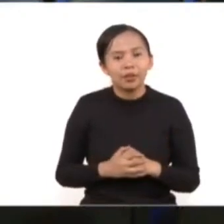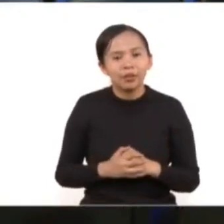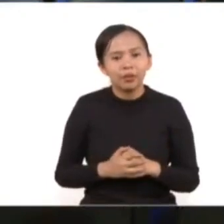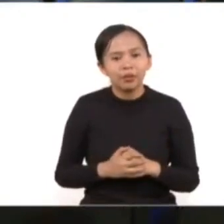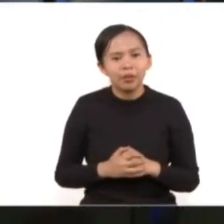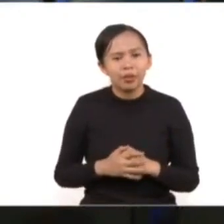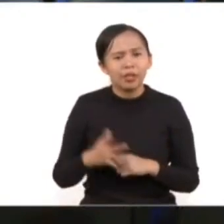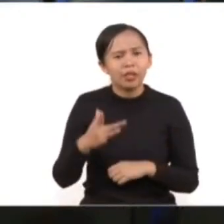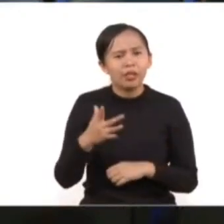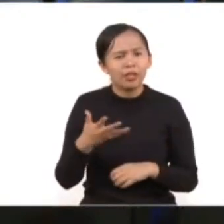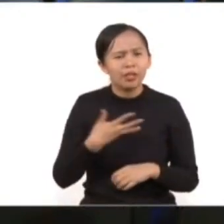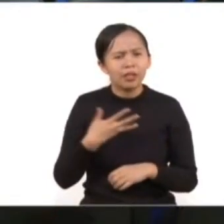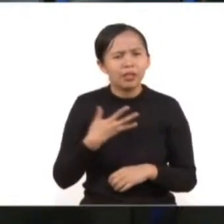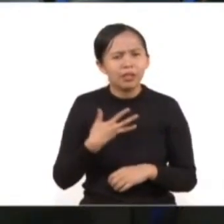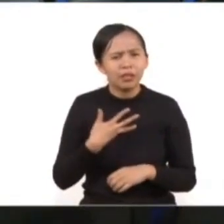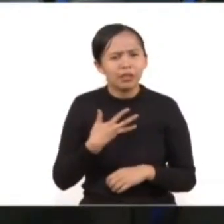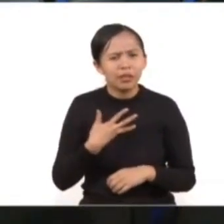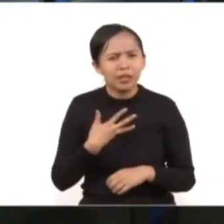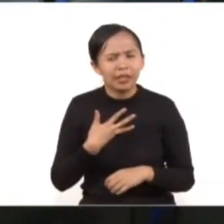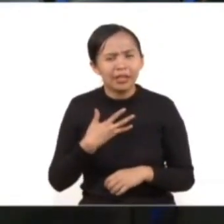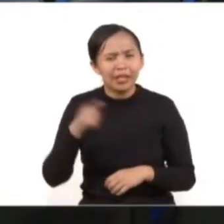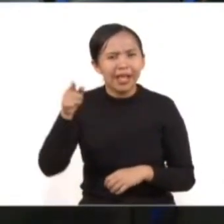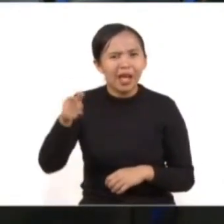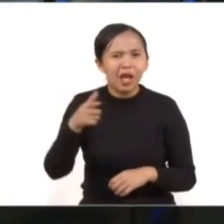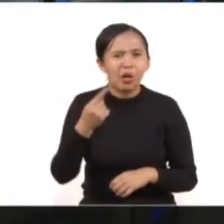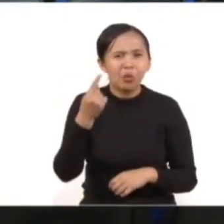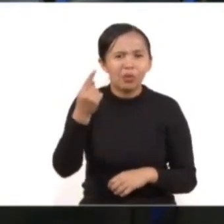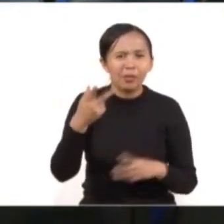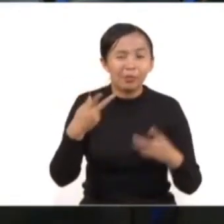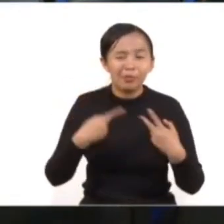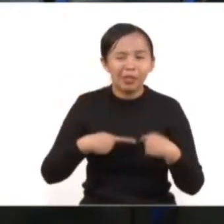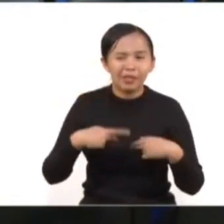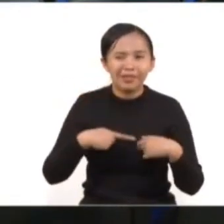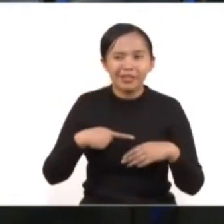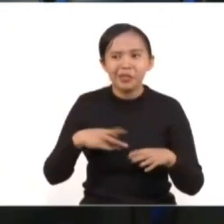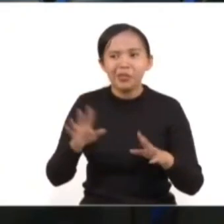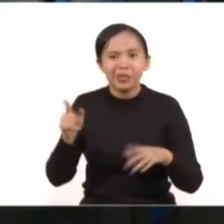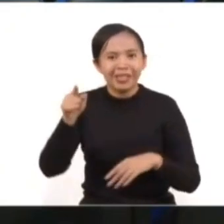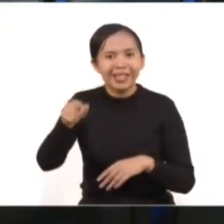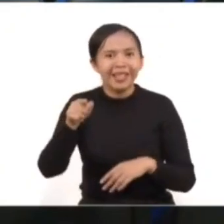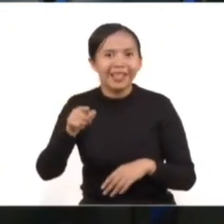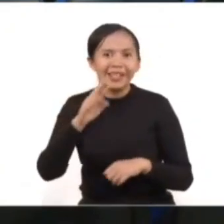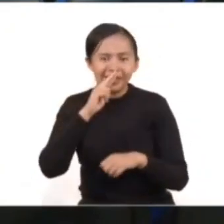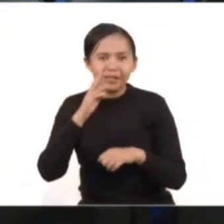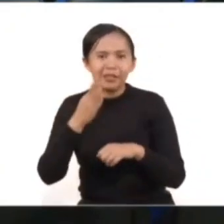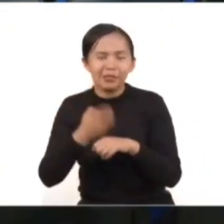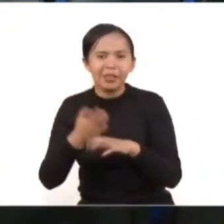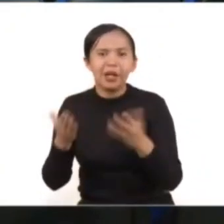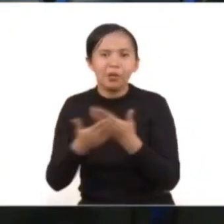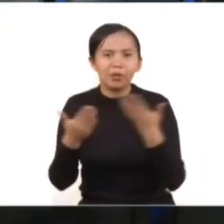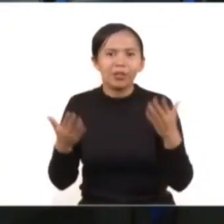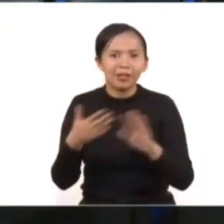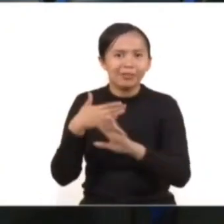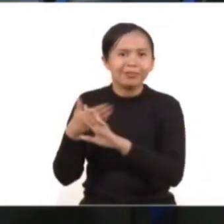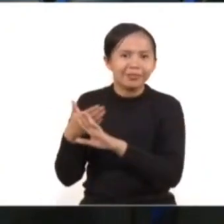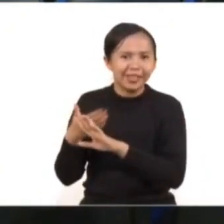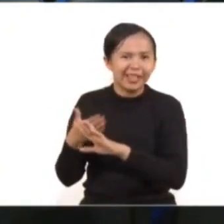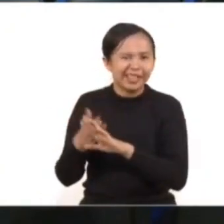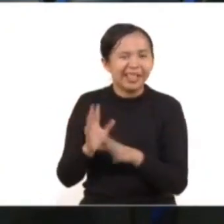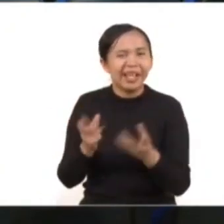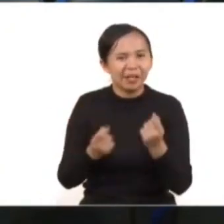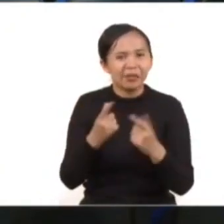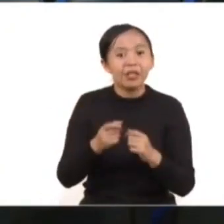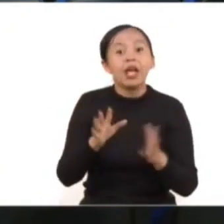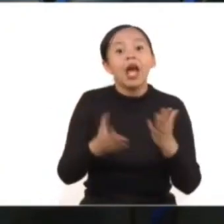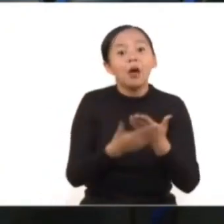que ya están ahí las redes moviéndose, atacando y defendiendo en estos momentos. Así que nos da muchísimo gusto, fiscal, estar con